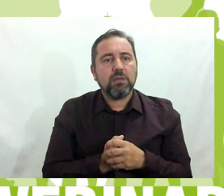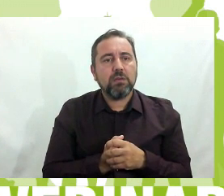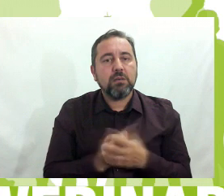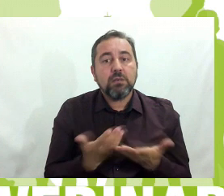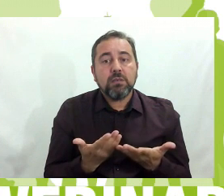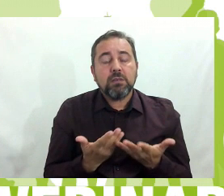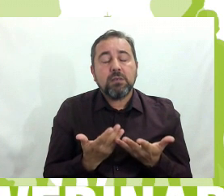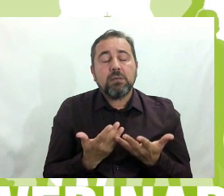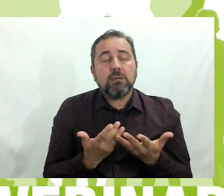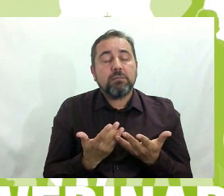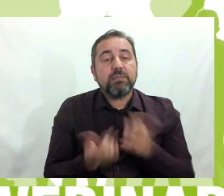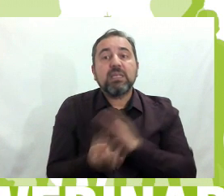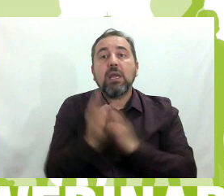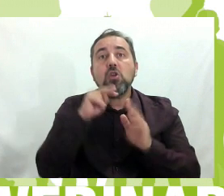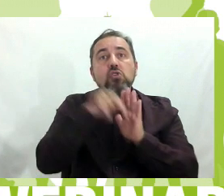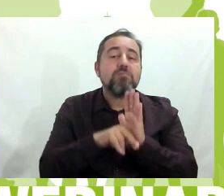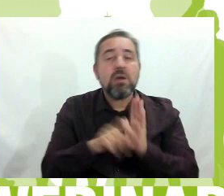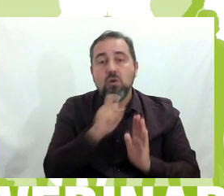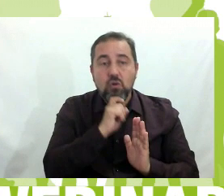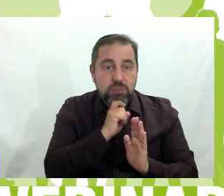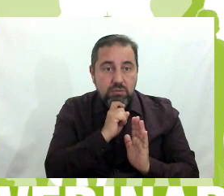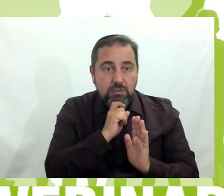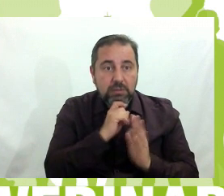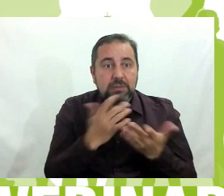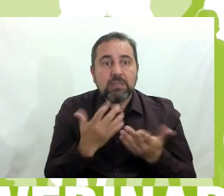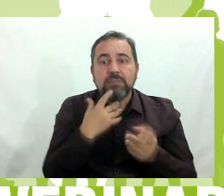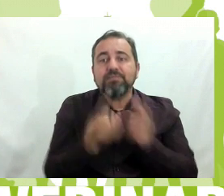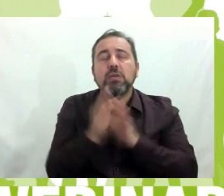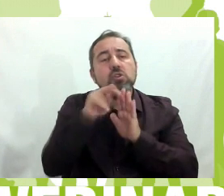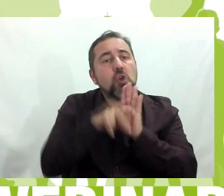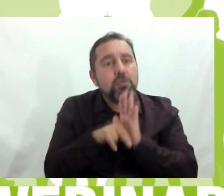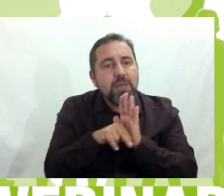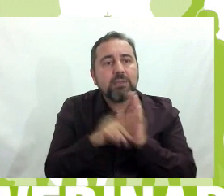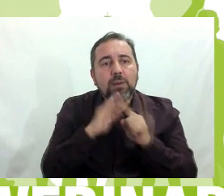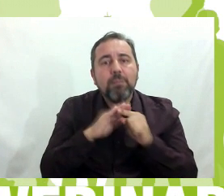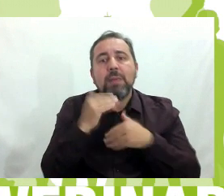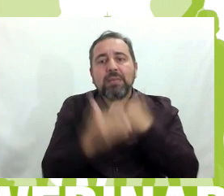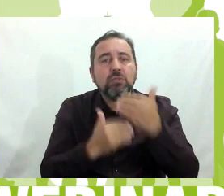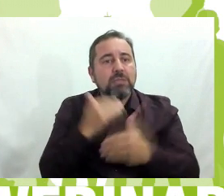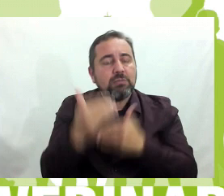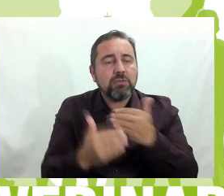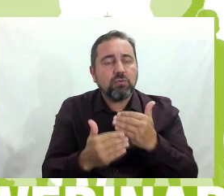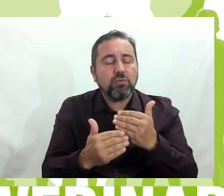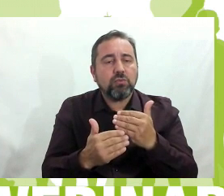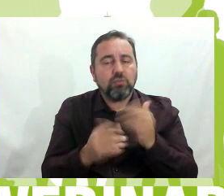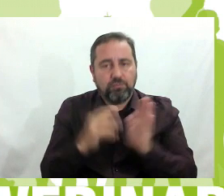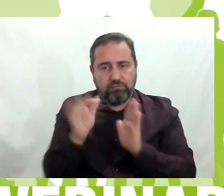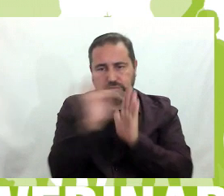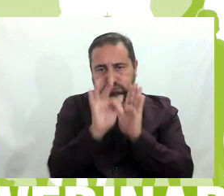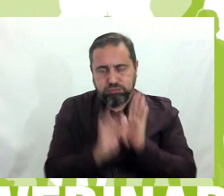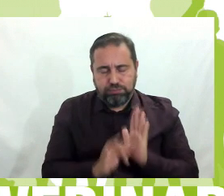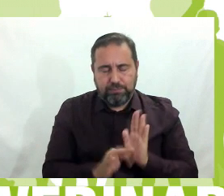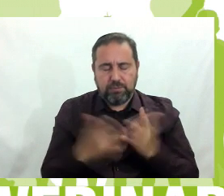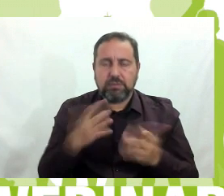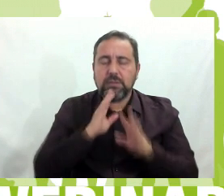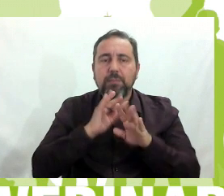¿Cómo se crea la norma? Para crear una norma se siguen los siguientes pasos. La asamblea de aula,